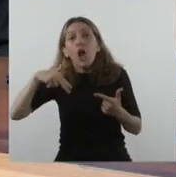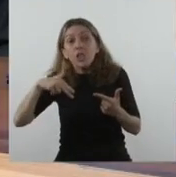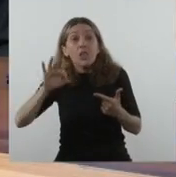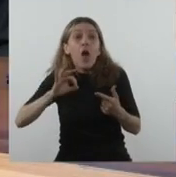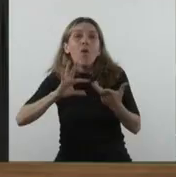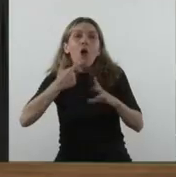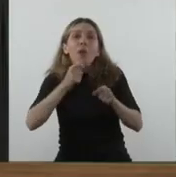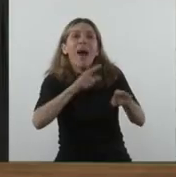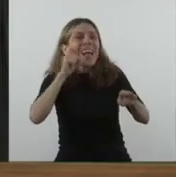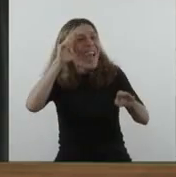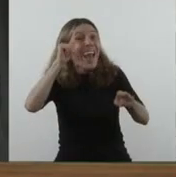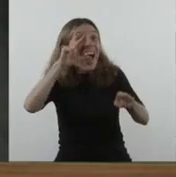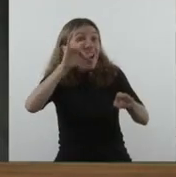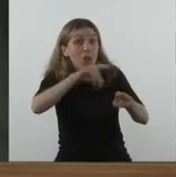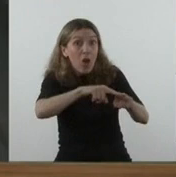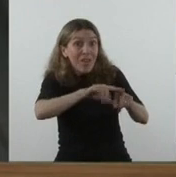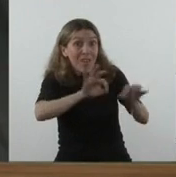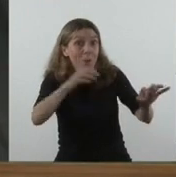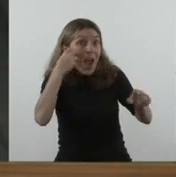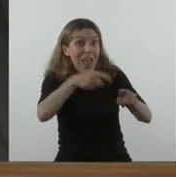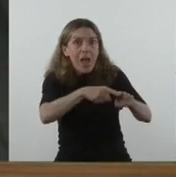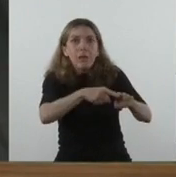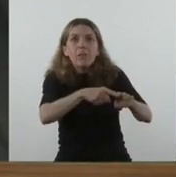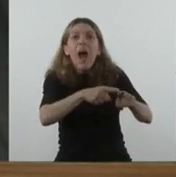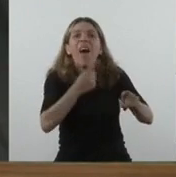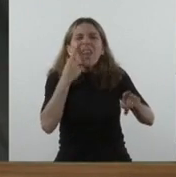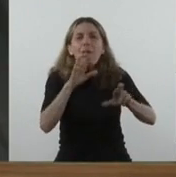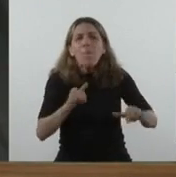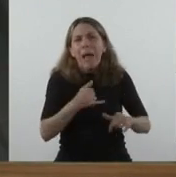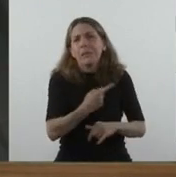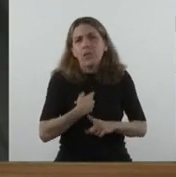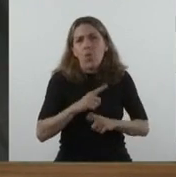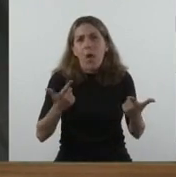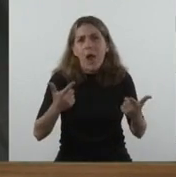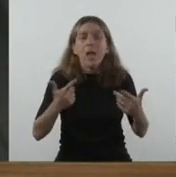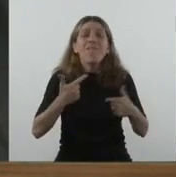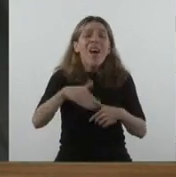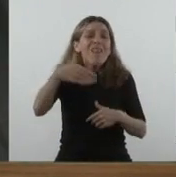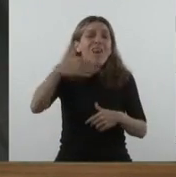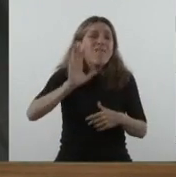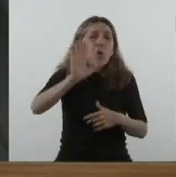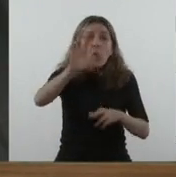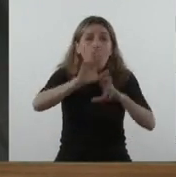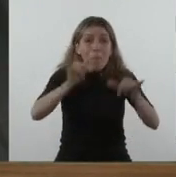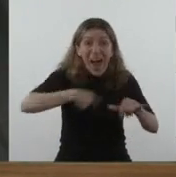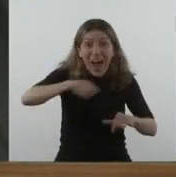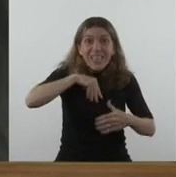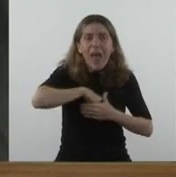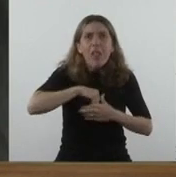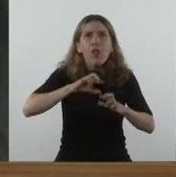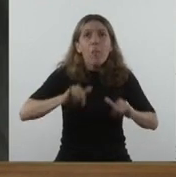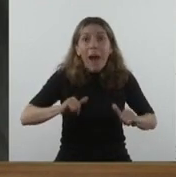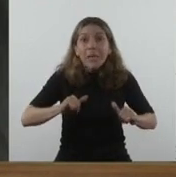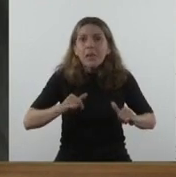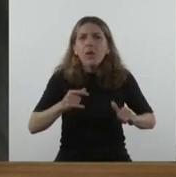tampoco podemos vivir tranquilos, no podemos vivir tranquilos. Tranquilos vamos a estar cuando un chico